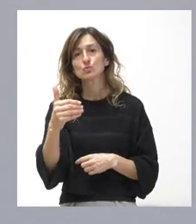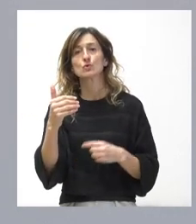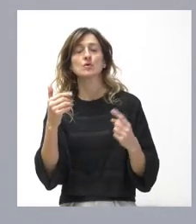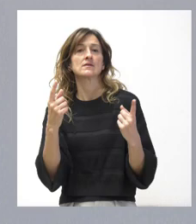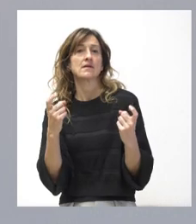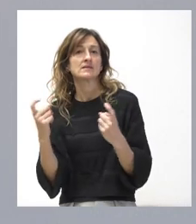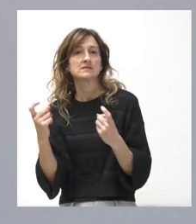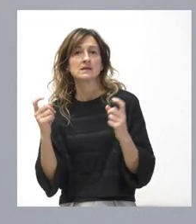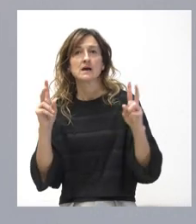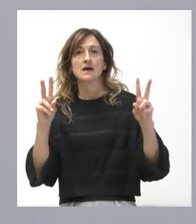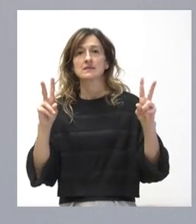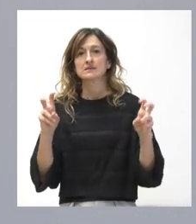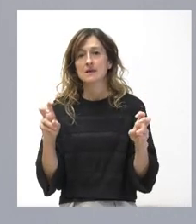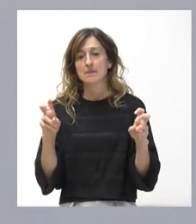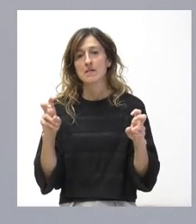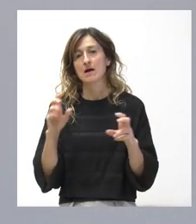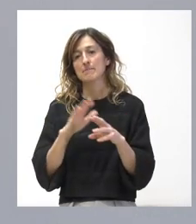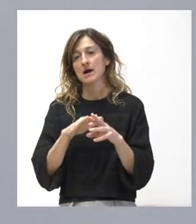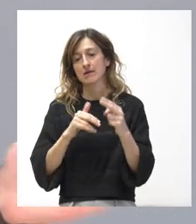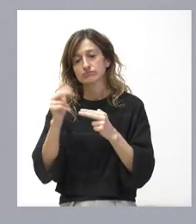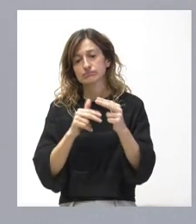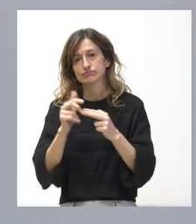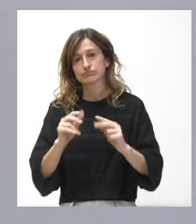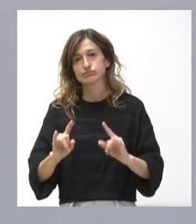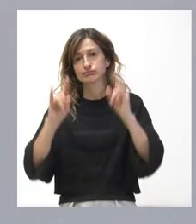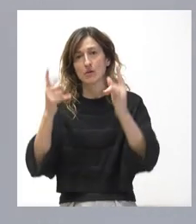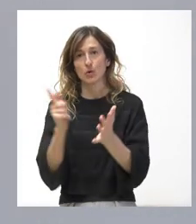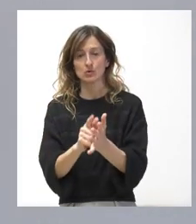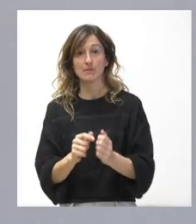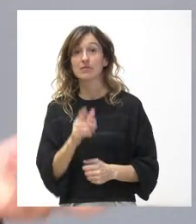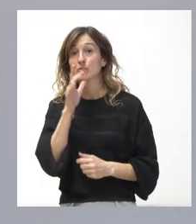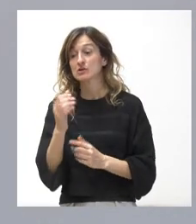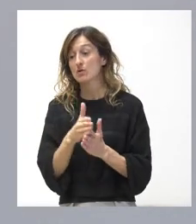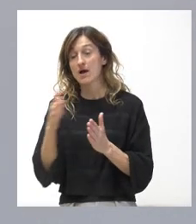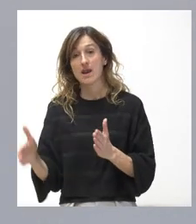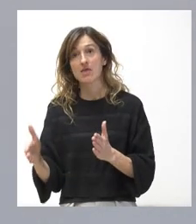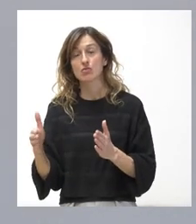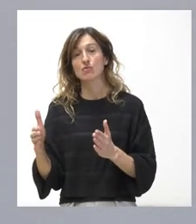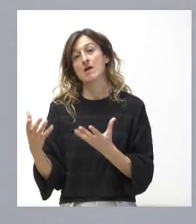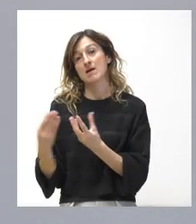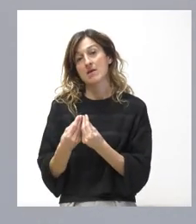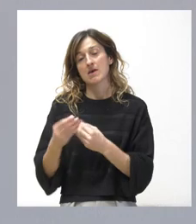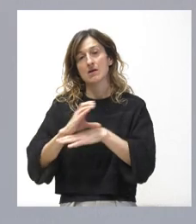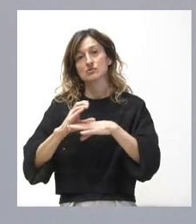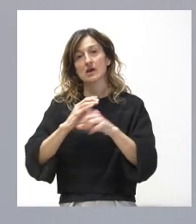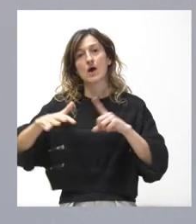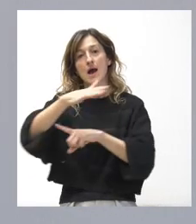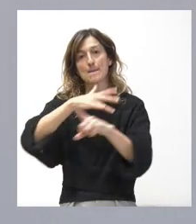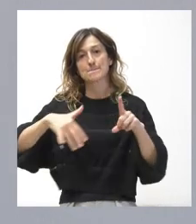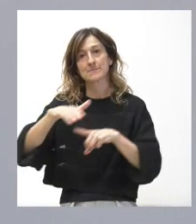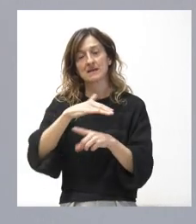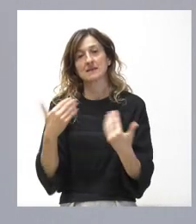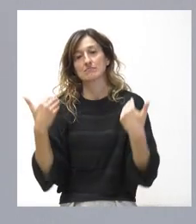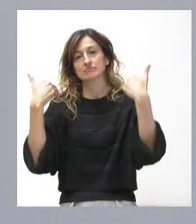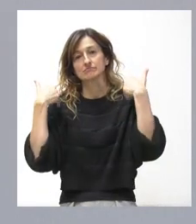todo lo que fuera preciso para la reconstrucción. Con ese motivo me acompaña hoy el consejero de Medio Ambiente en las competencias que